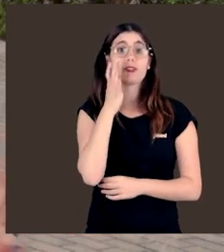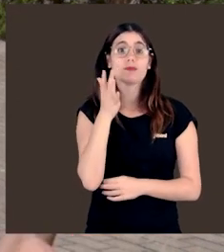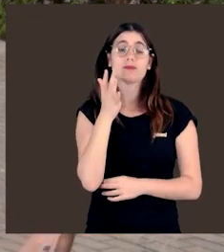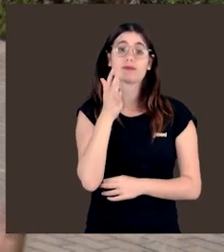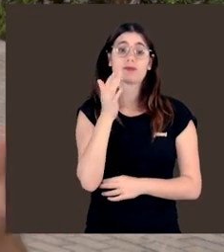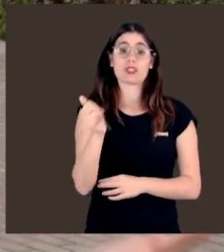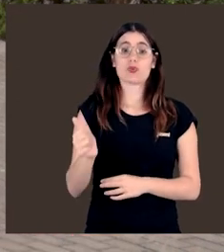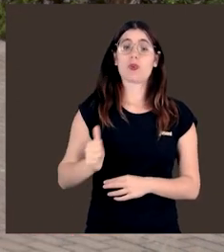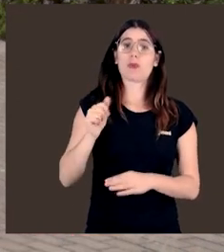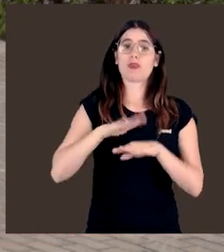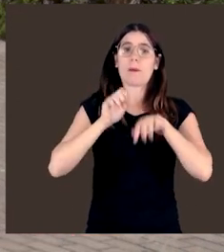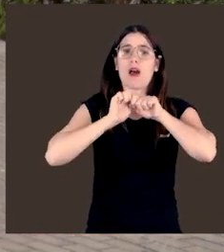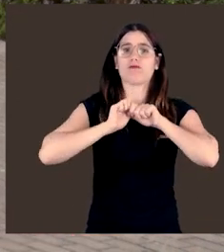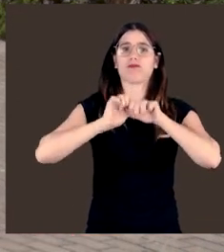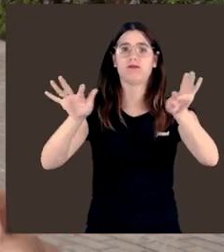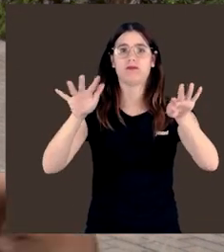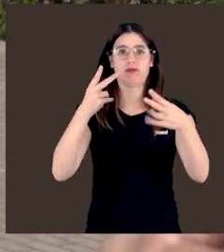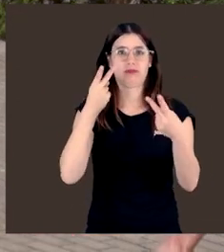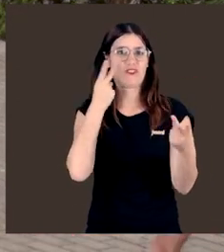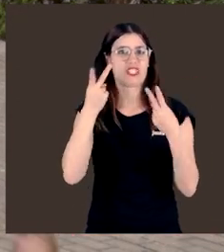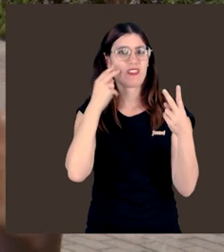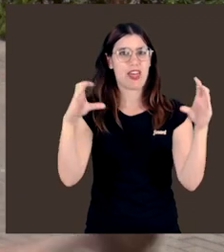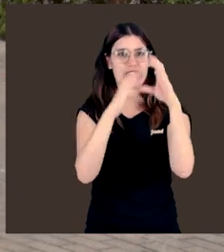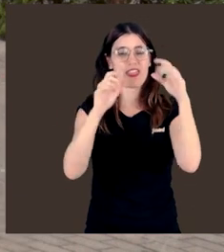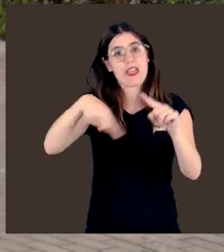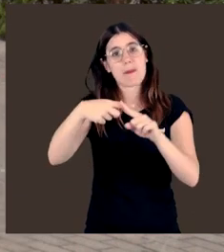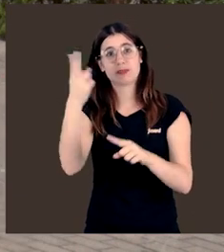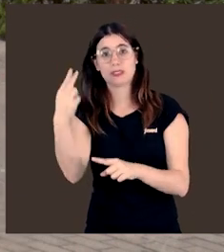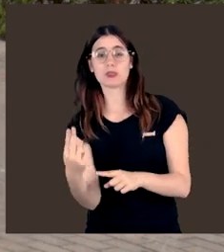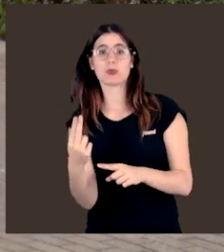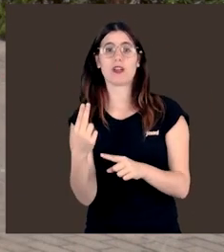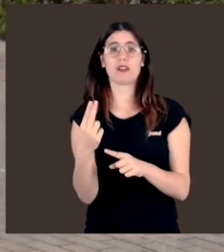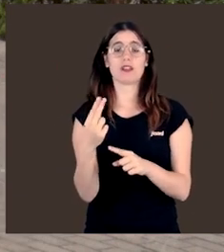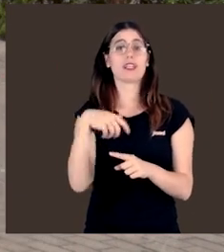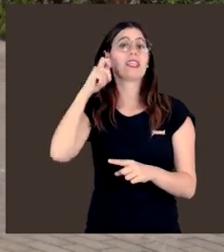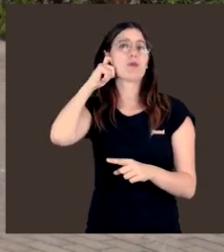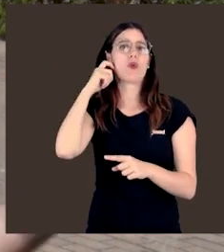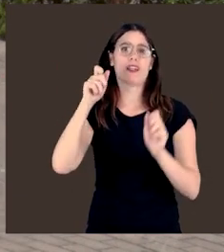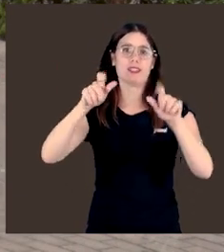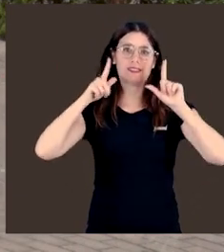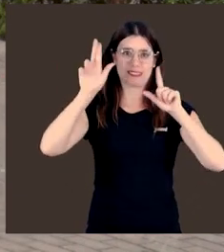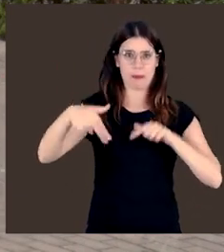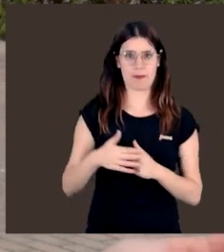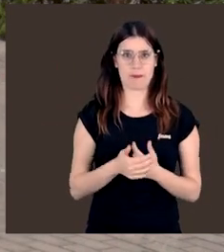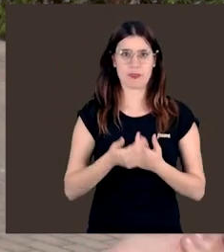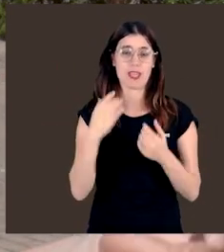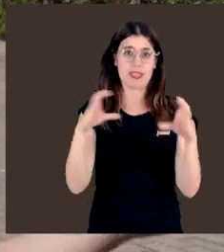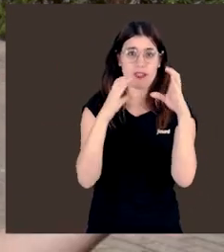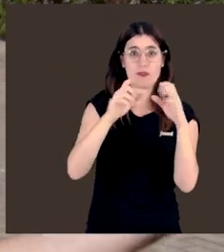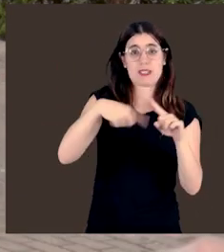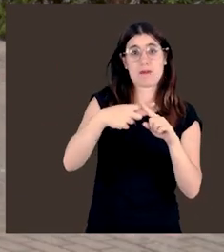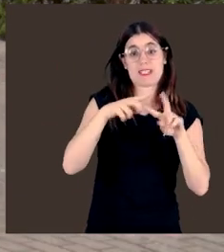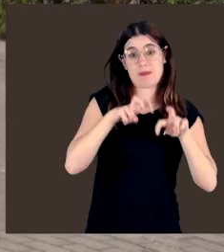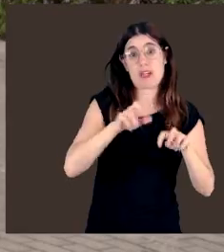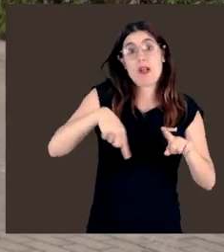Digamos que se sigue una oportunidad más para divulgar la ciencia, la pintura y con ello a las mujeres científicas,